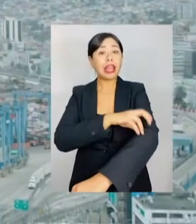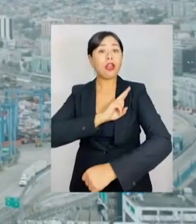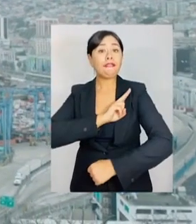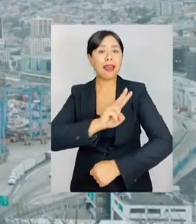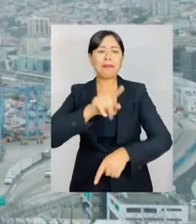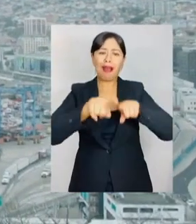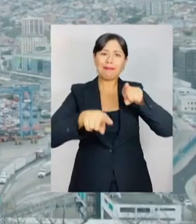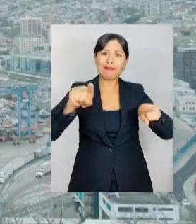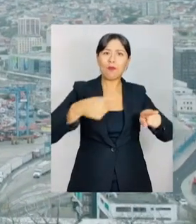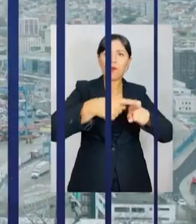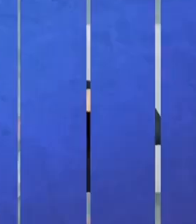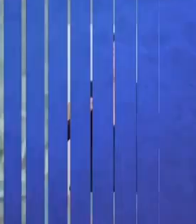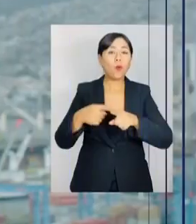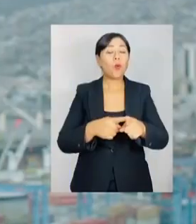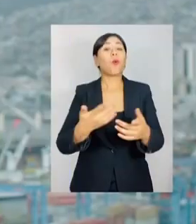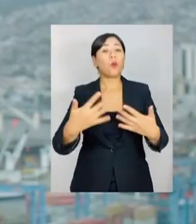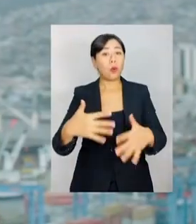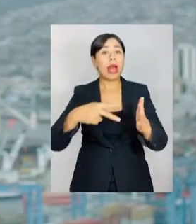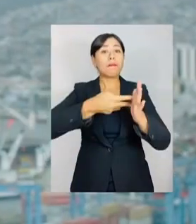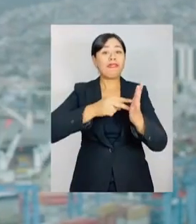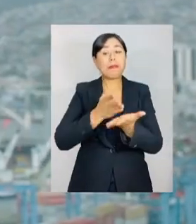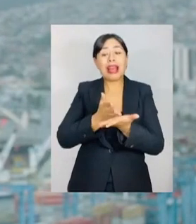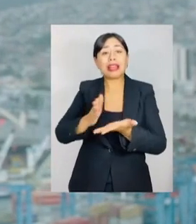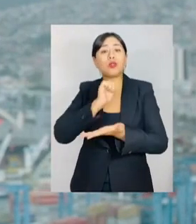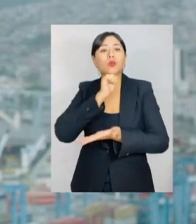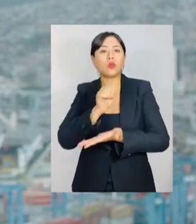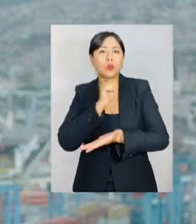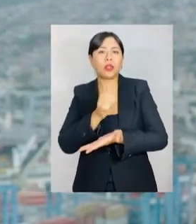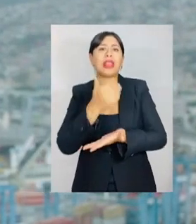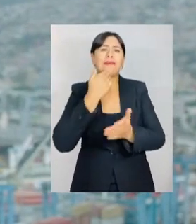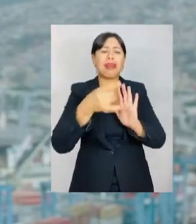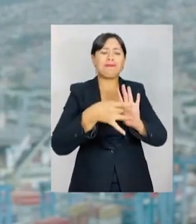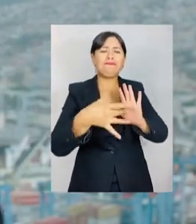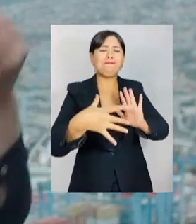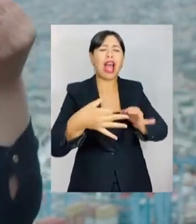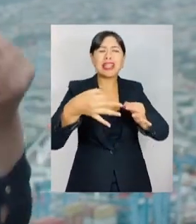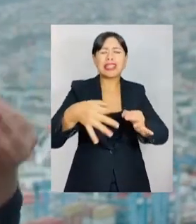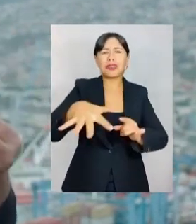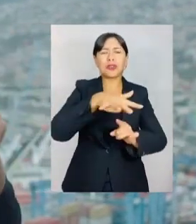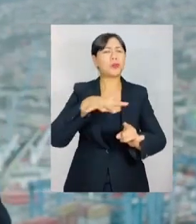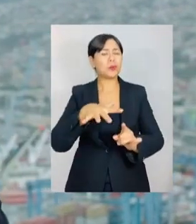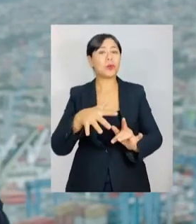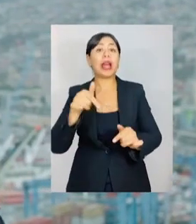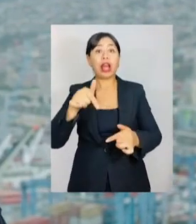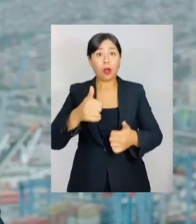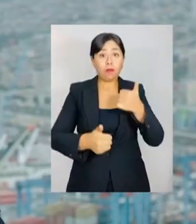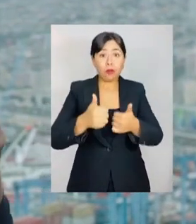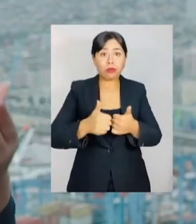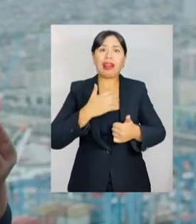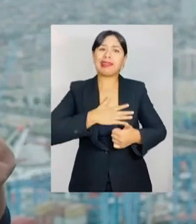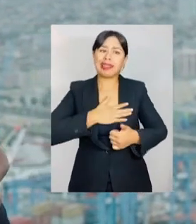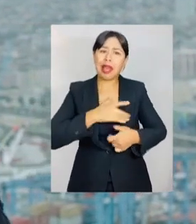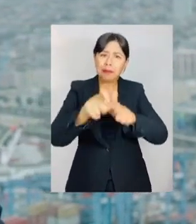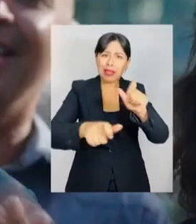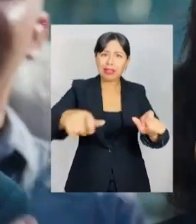Es diversa Y tiene grandes problemas De exclusión Pobreza Y seguridad Desde esta candidatura Queremos dar